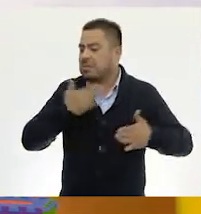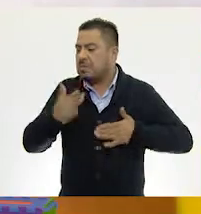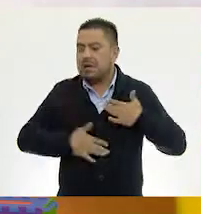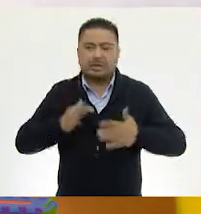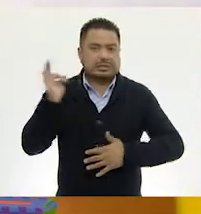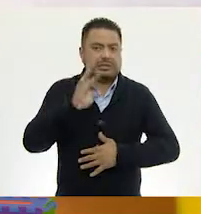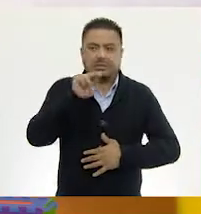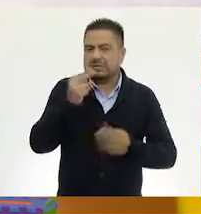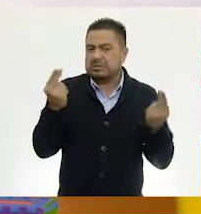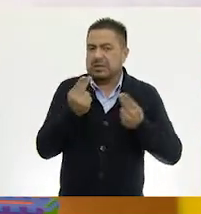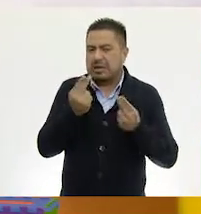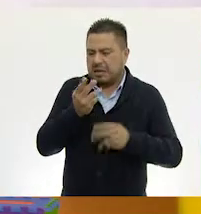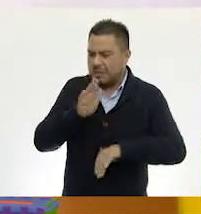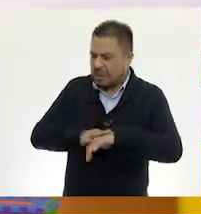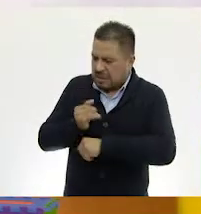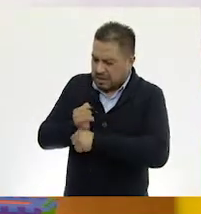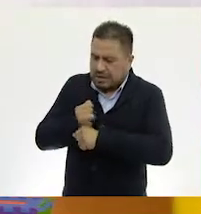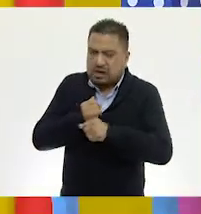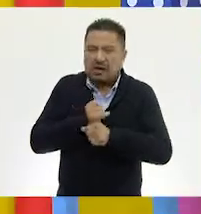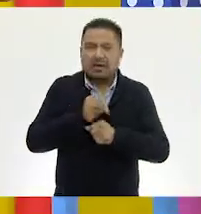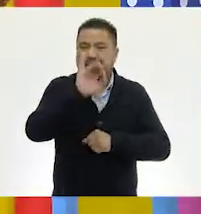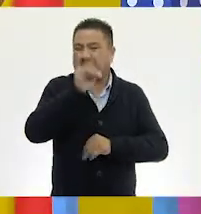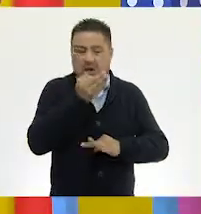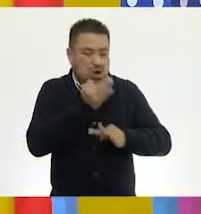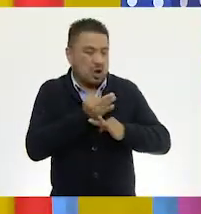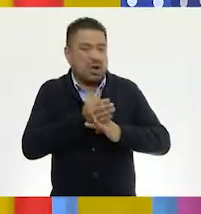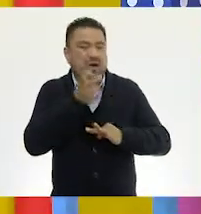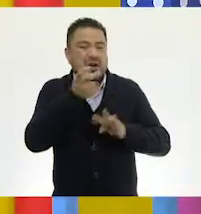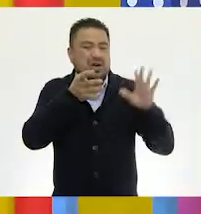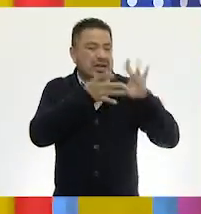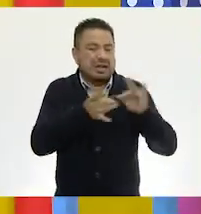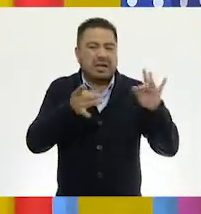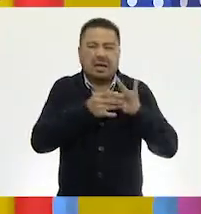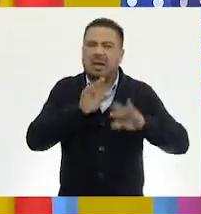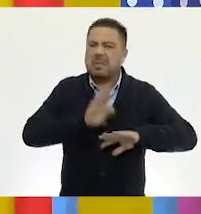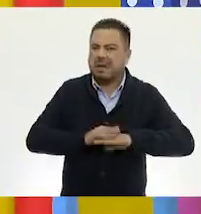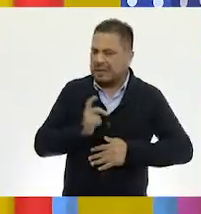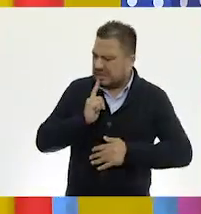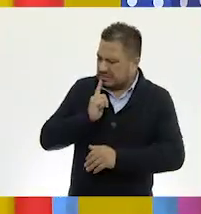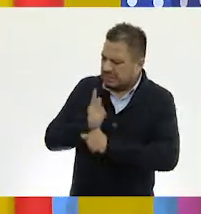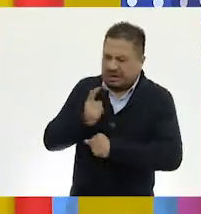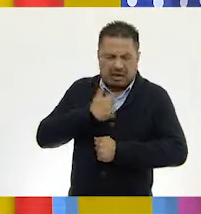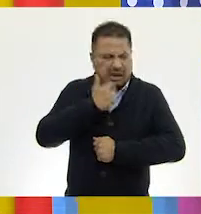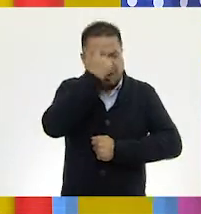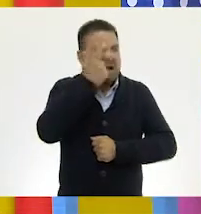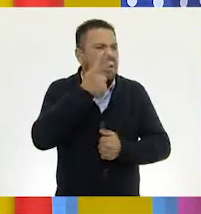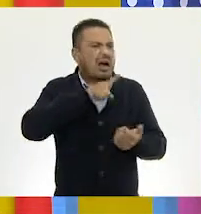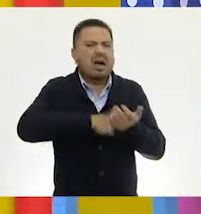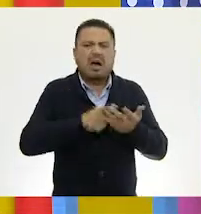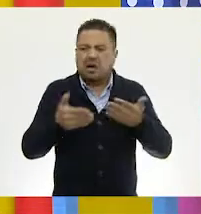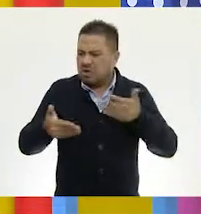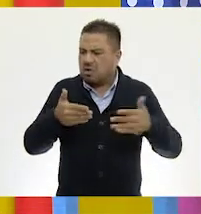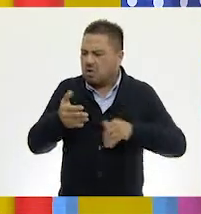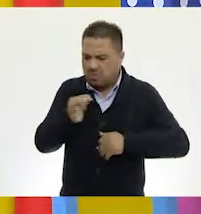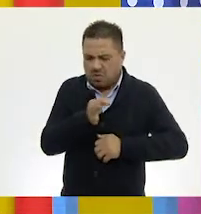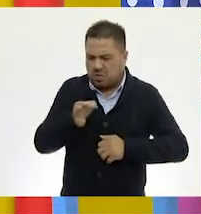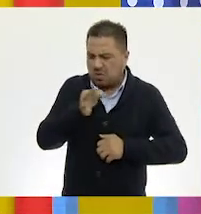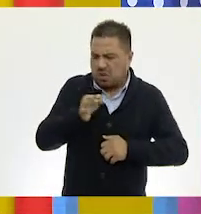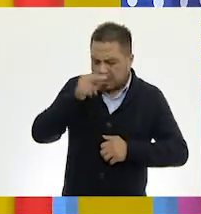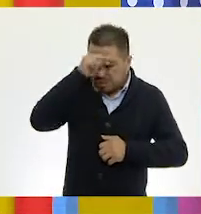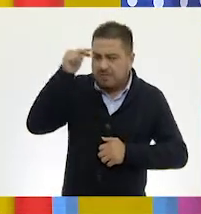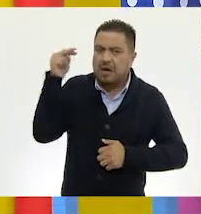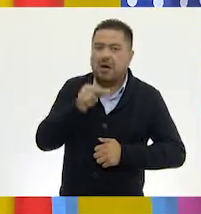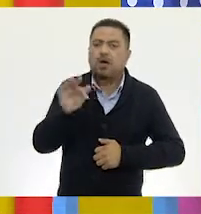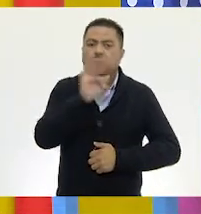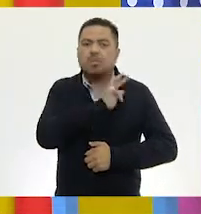mejor no nos damos cuenta en ese momento. No, de hecho, si no es porque lo estás mencionando en este momento, a mí jamás se me hubiera ocurrido que en las denominaciones de la moneda mexicana